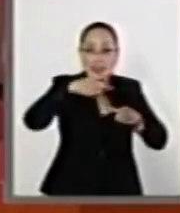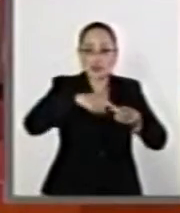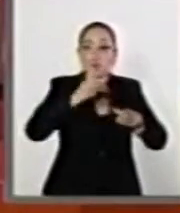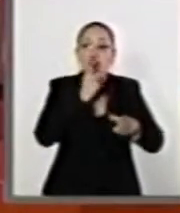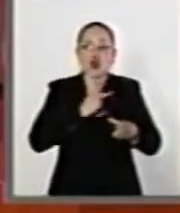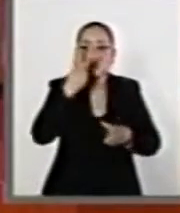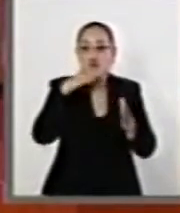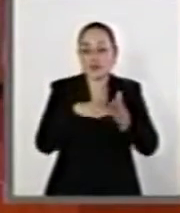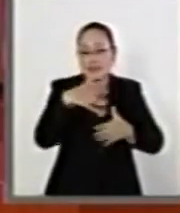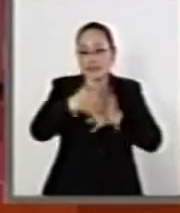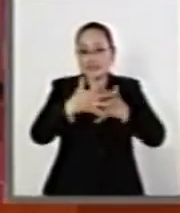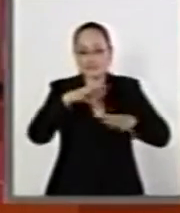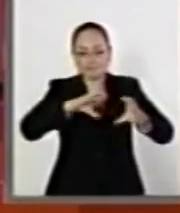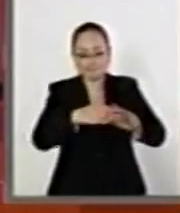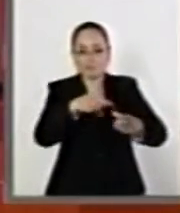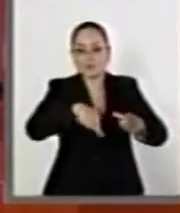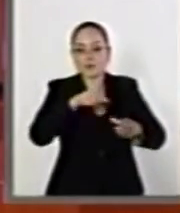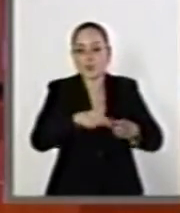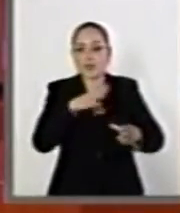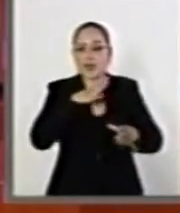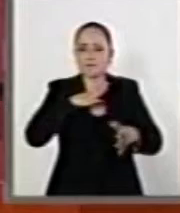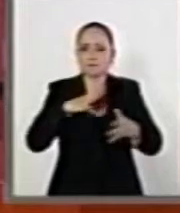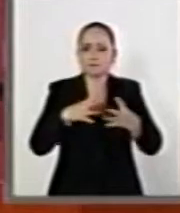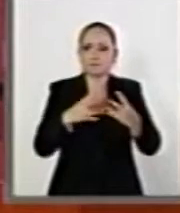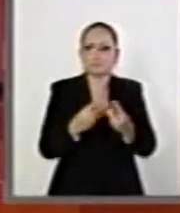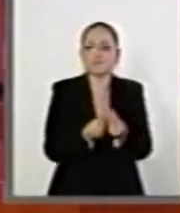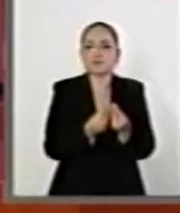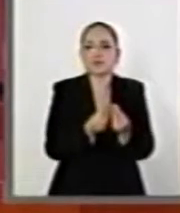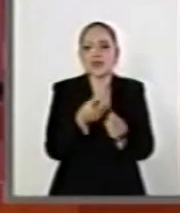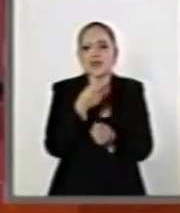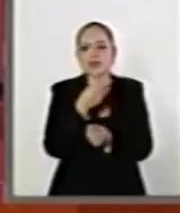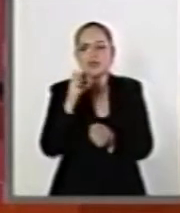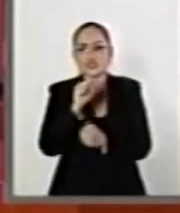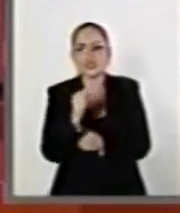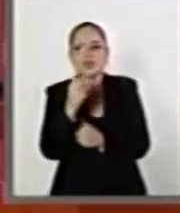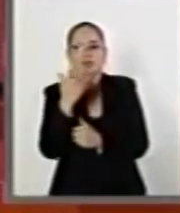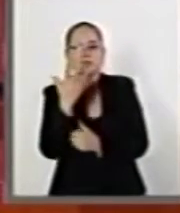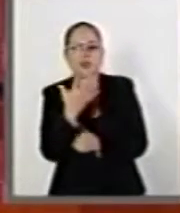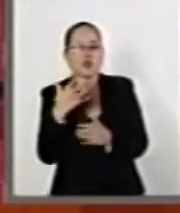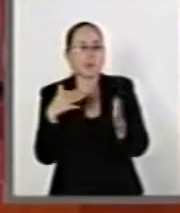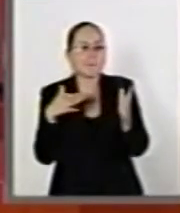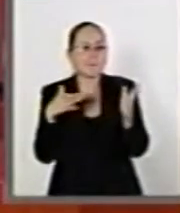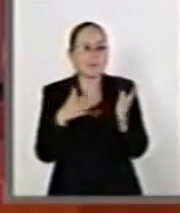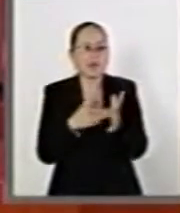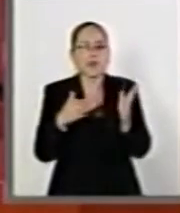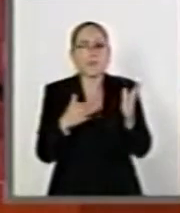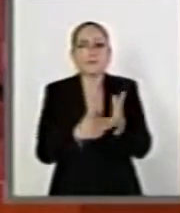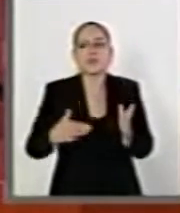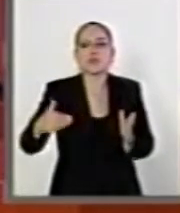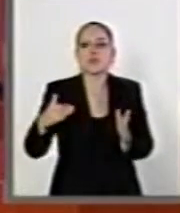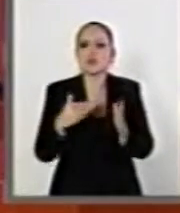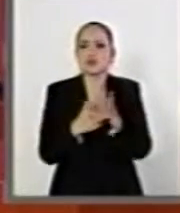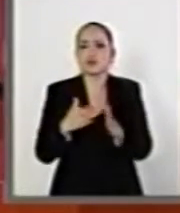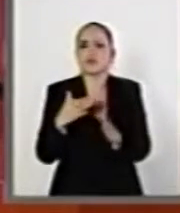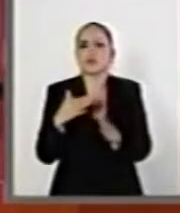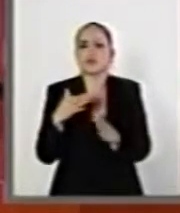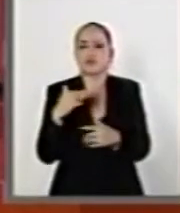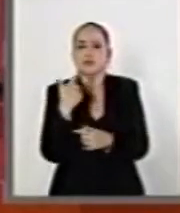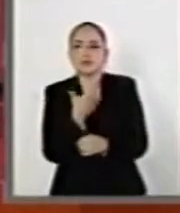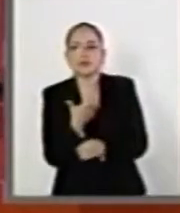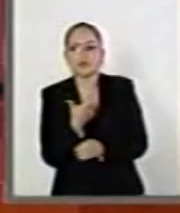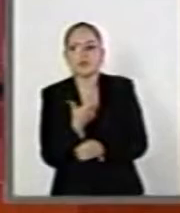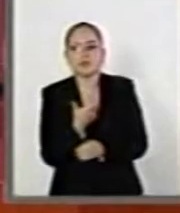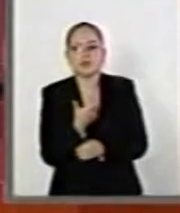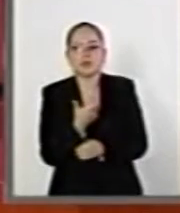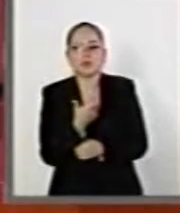2015 acumuló 365 mil millones de pesos